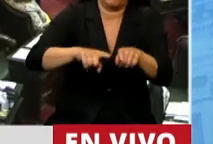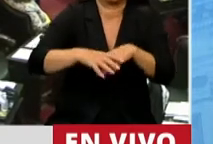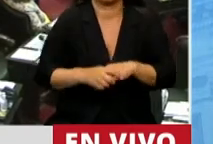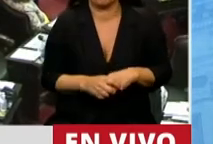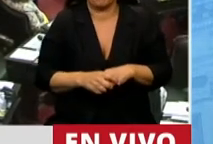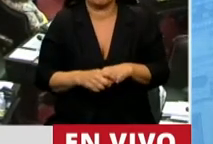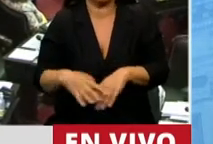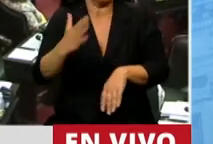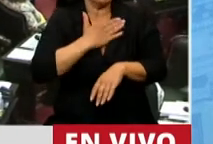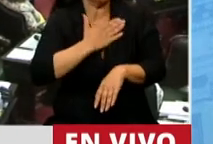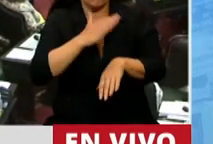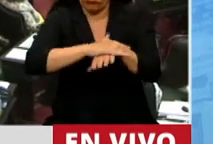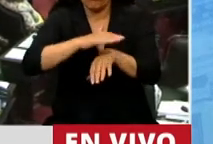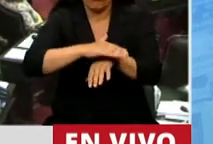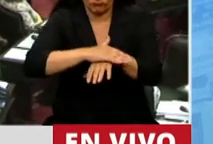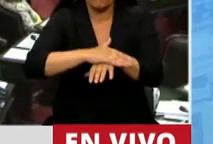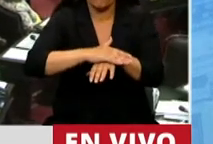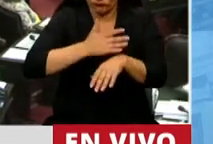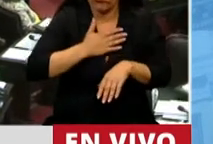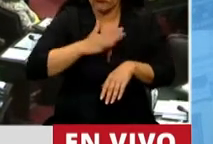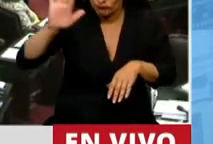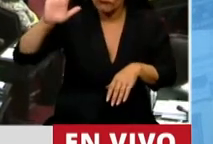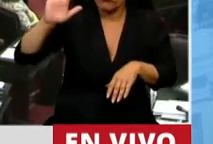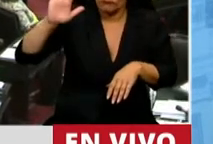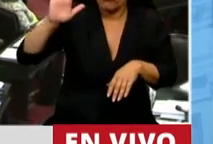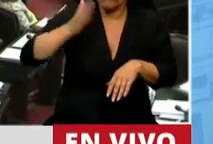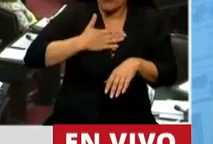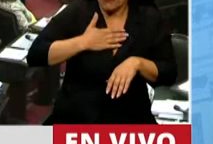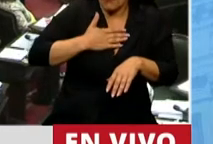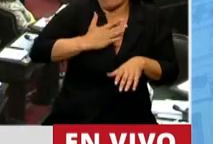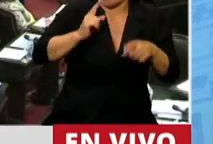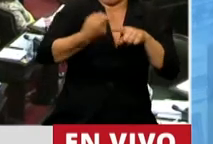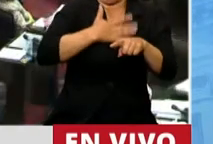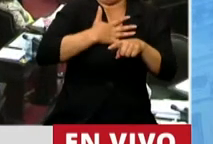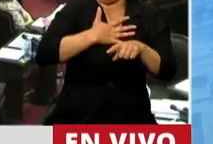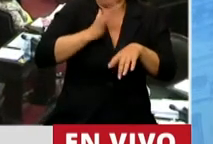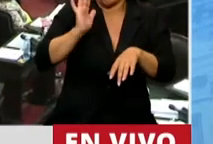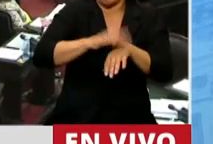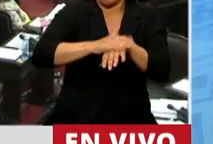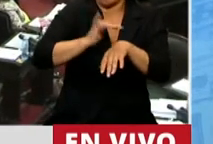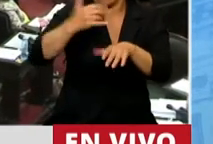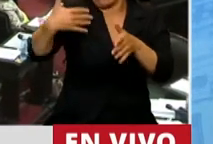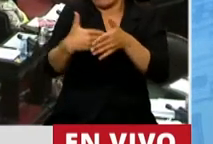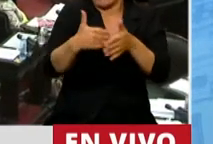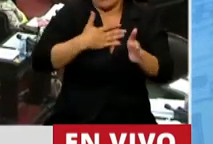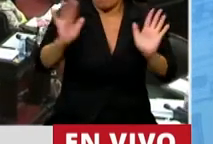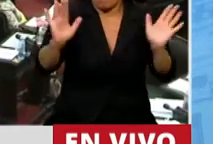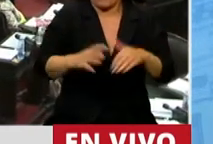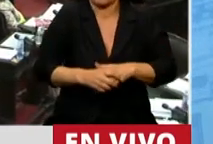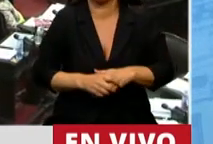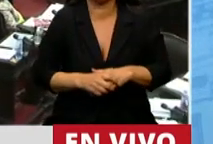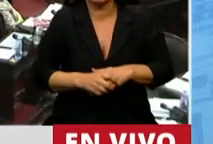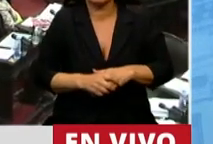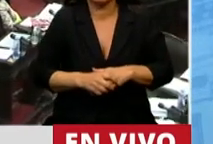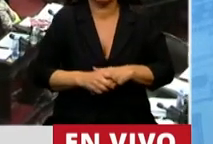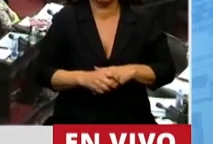Y yo me hago cargo de esto, yo he tenido responsabilidades políticas en este tiempo y